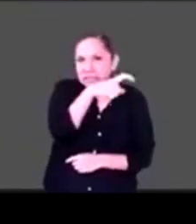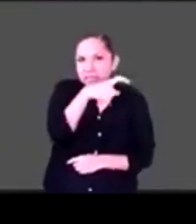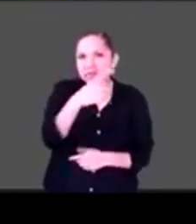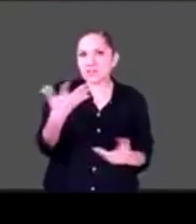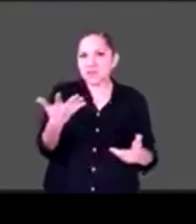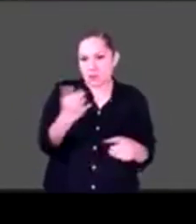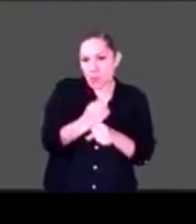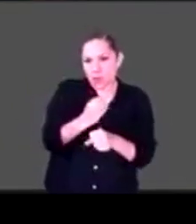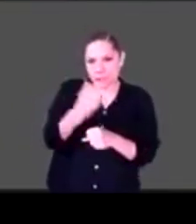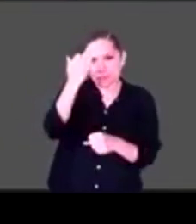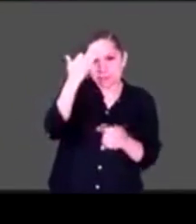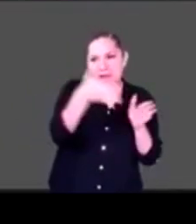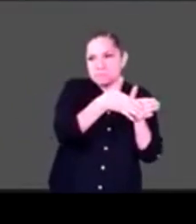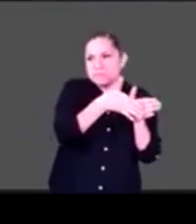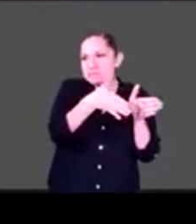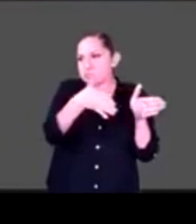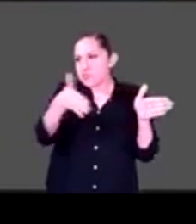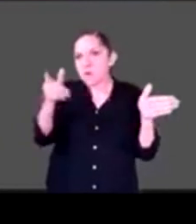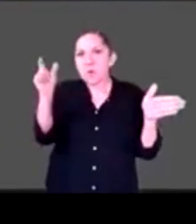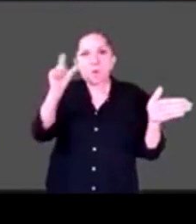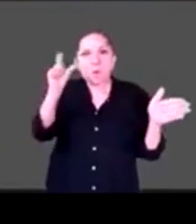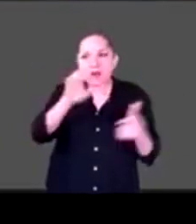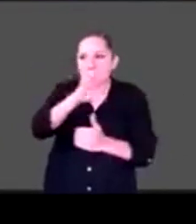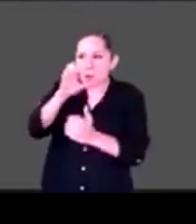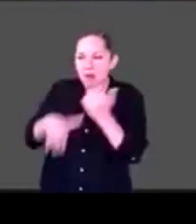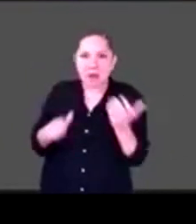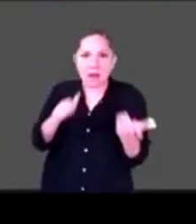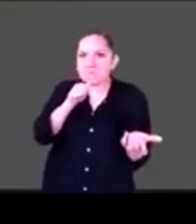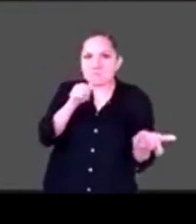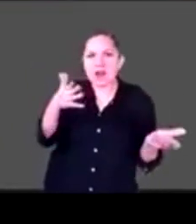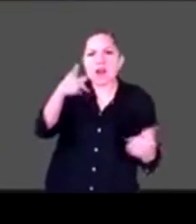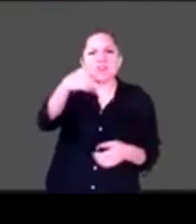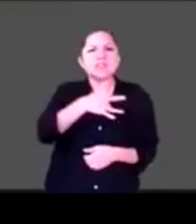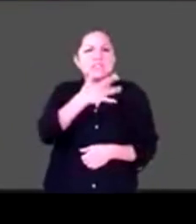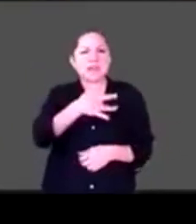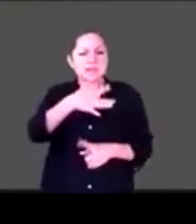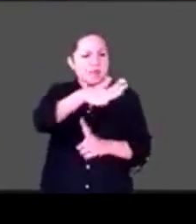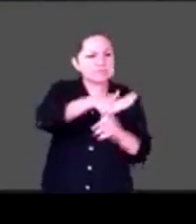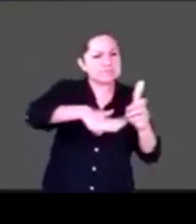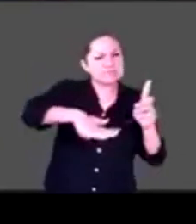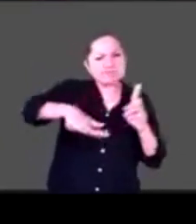no tiene fecha de vencimiento. No sé si quieren pensar Katia, Juventino o Jorge.